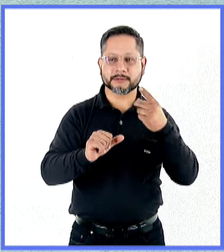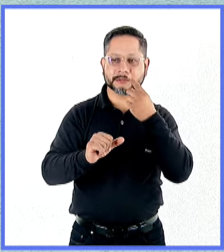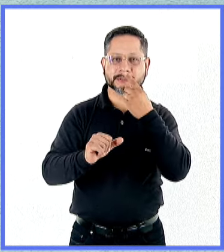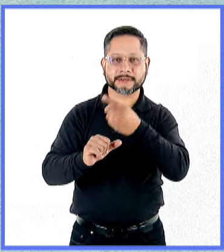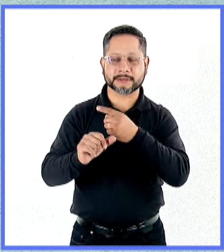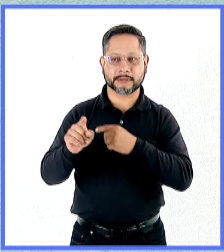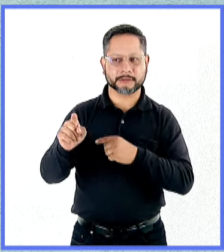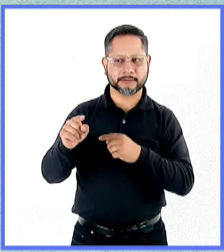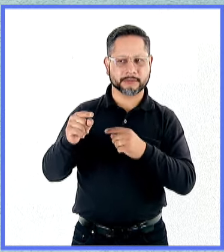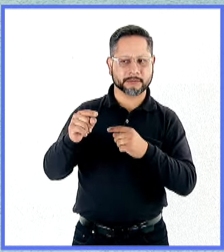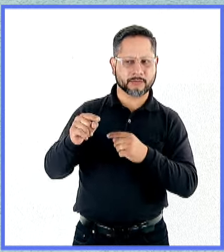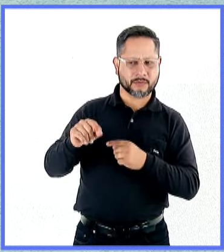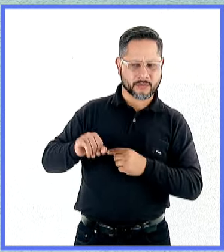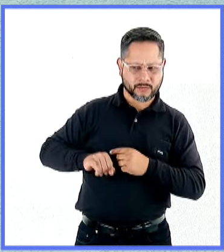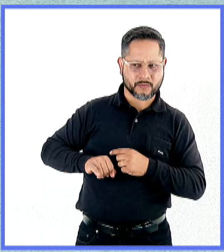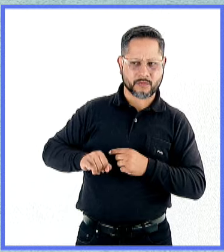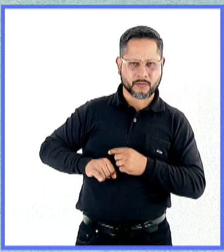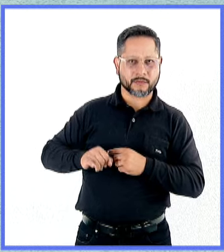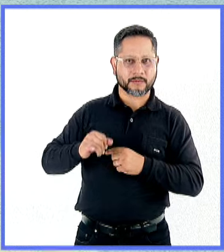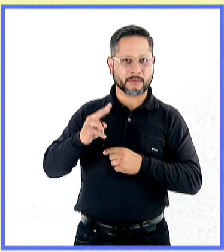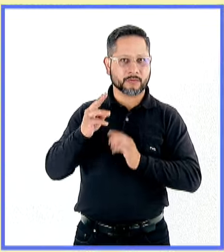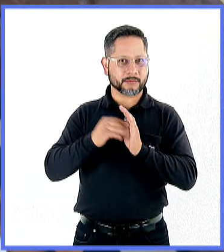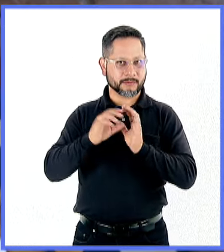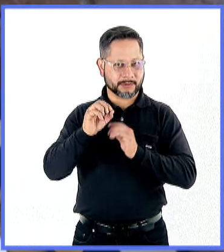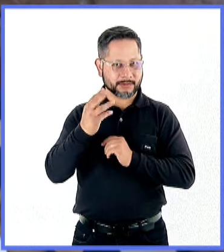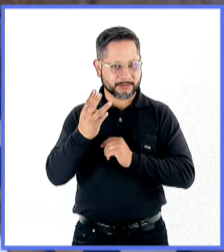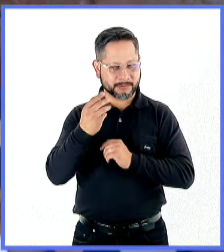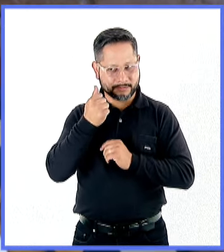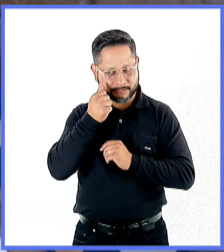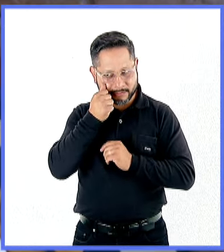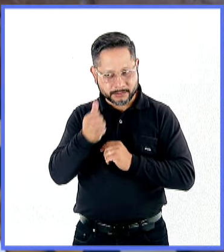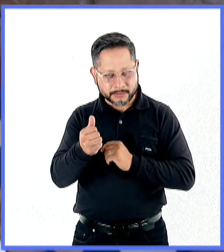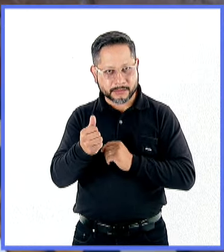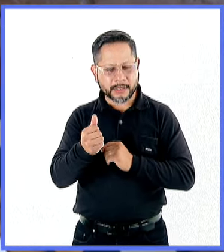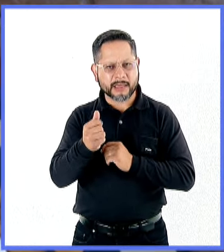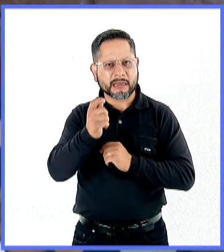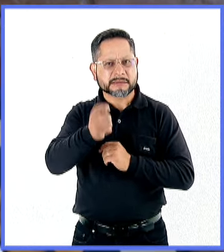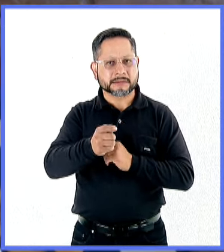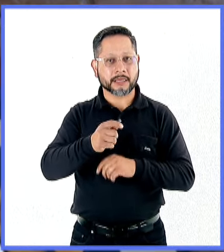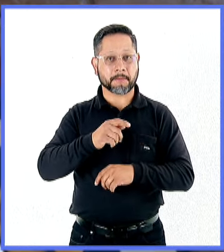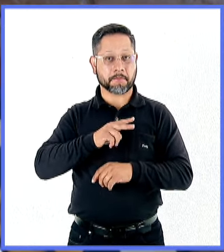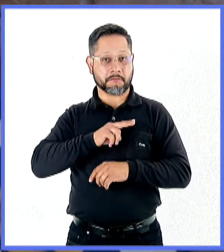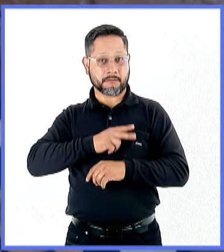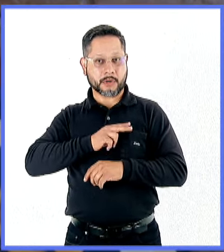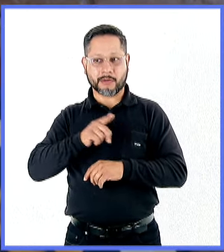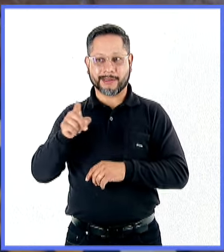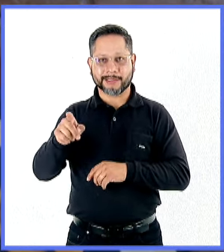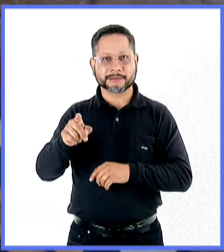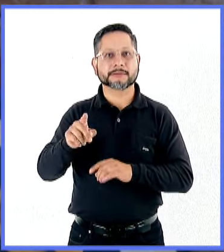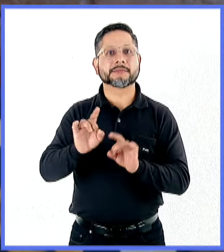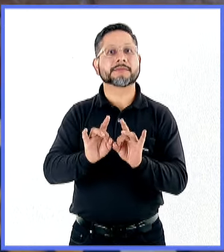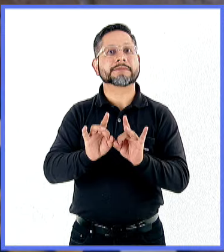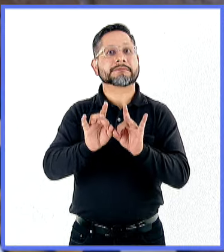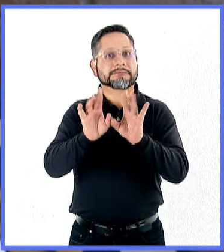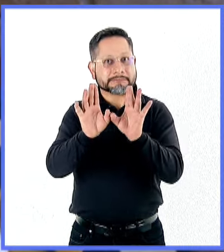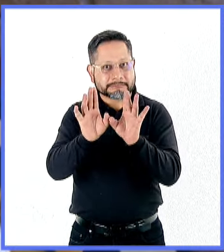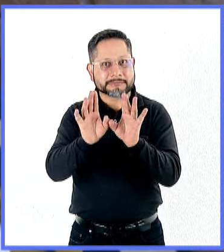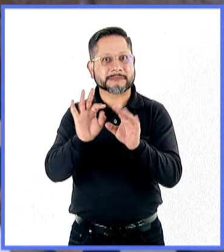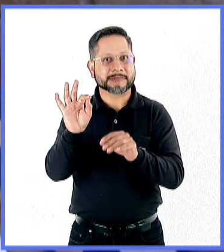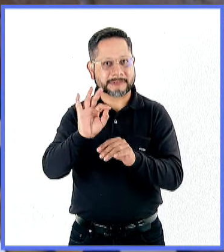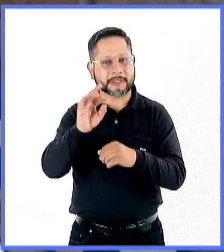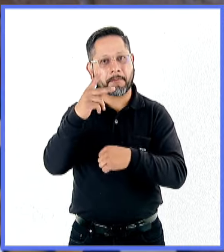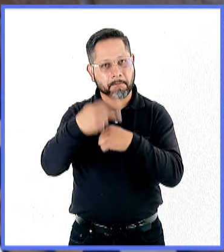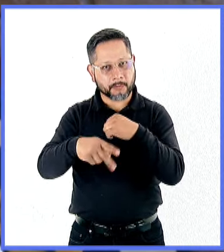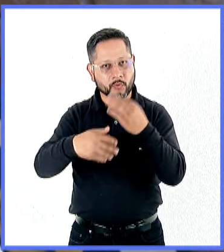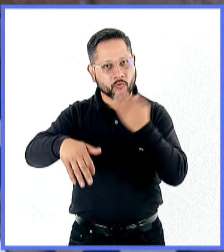variante de interés a finales del año pasado. Esto significa que este virus puede potencialmente ser más infectivo y